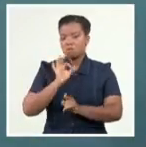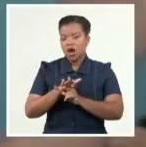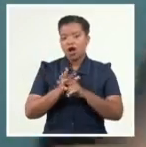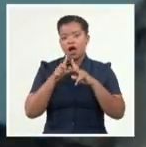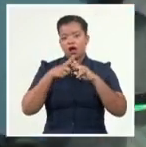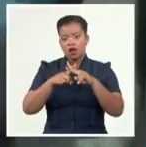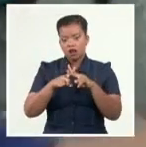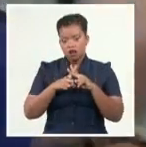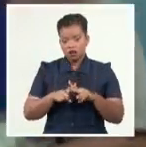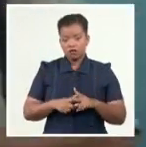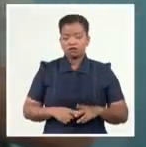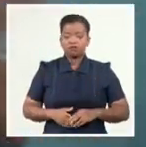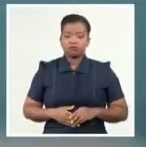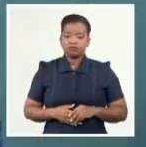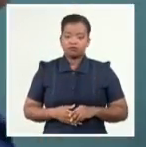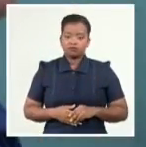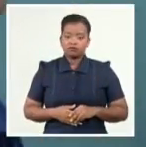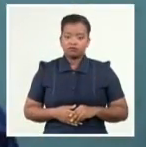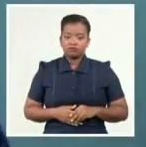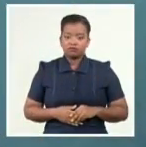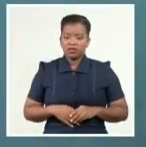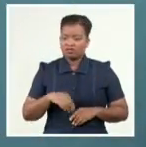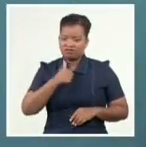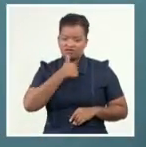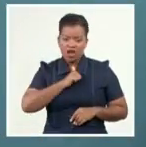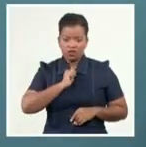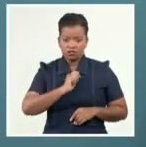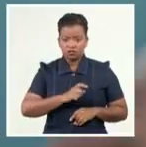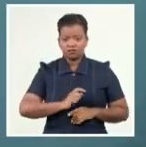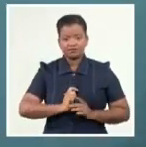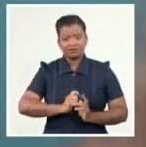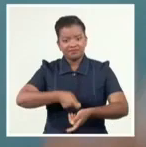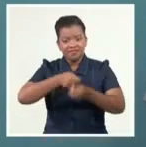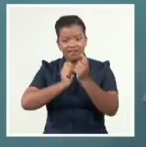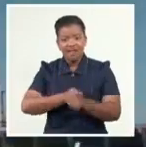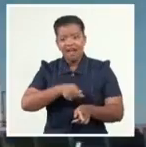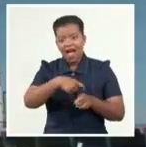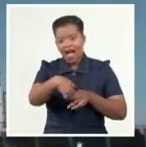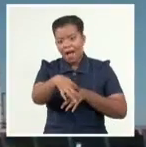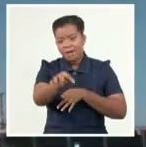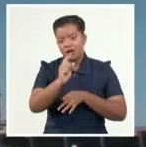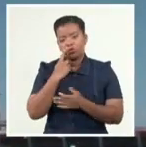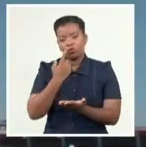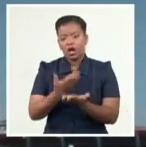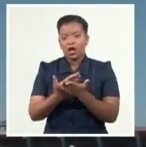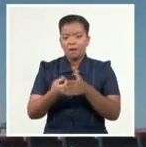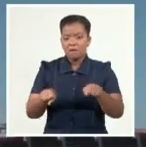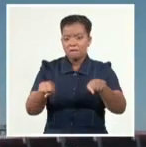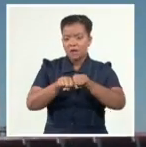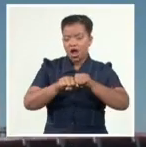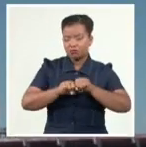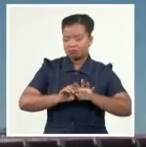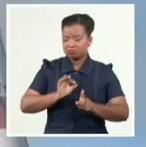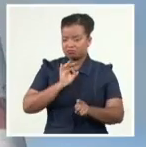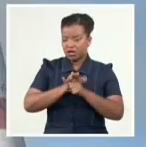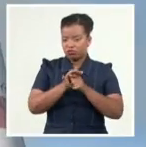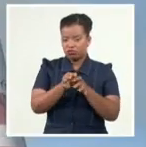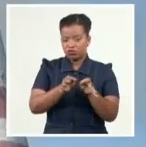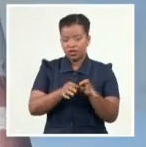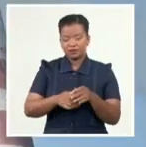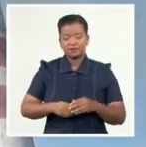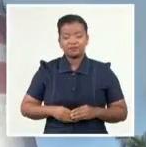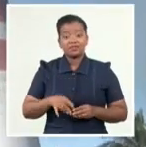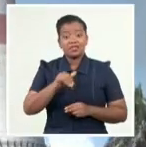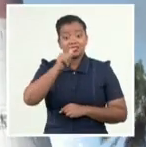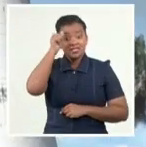del 6, movilizamos la planta y alamos cables, 40 hombres y tiramos todos los cables y después conectar y comprobar. También este sábado el jefe de Estado visitó la